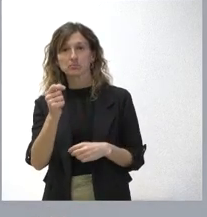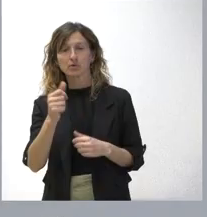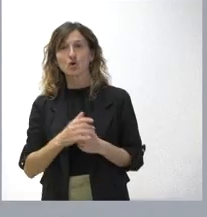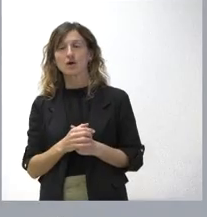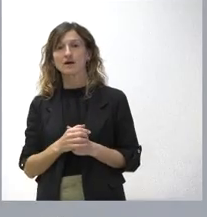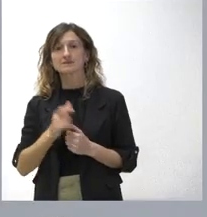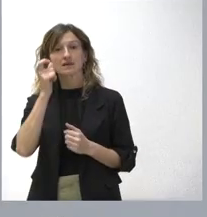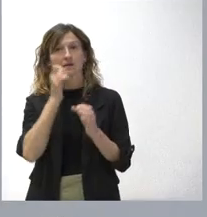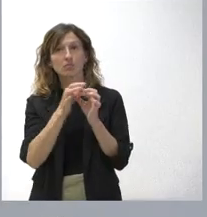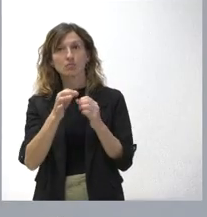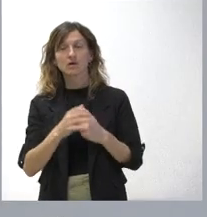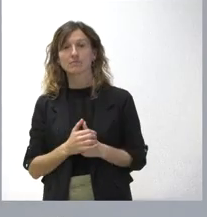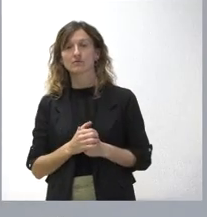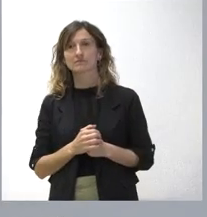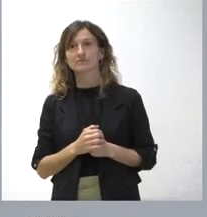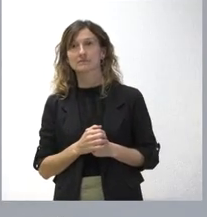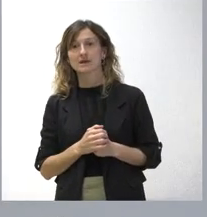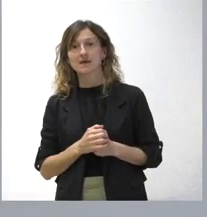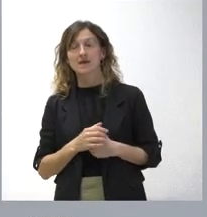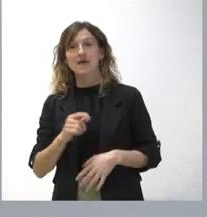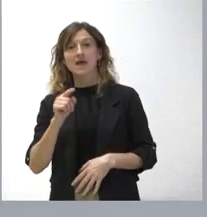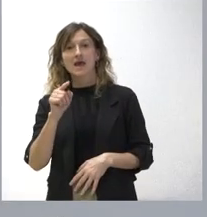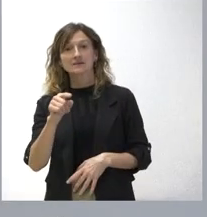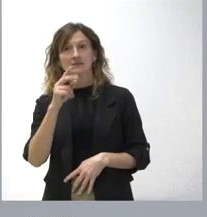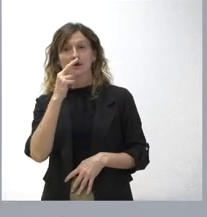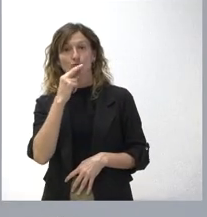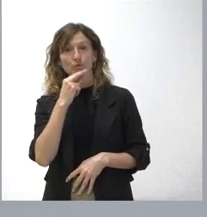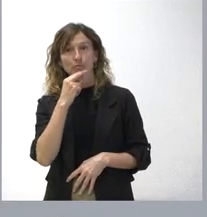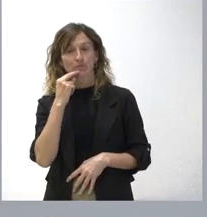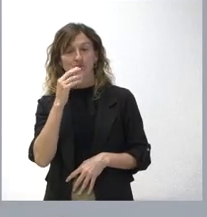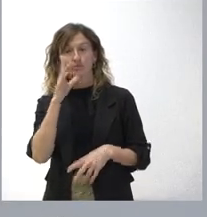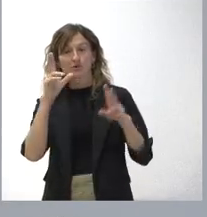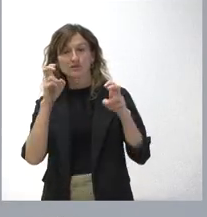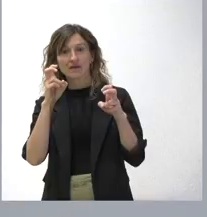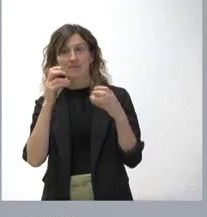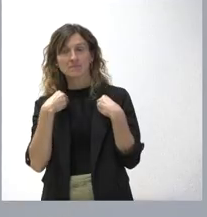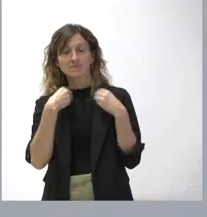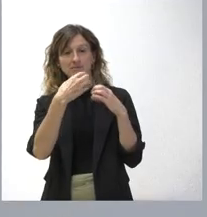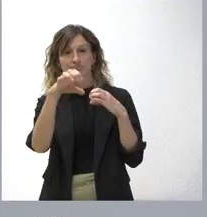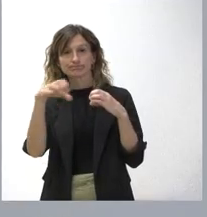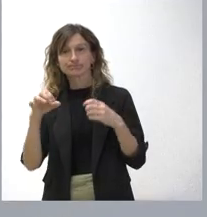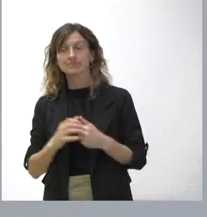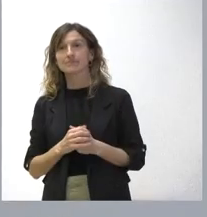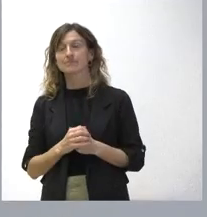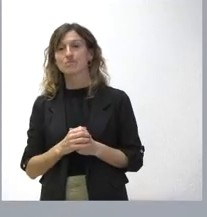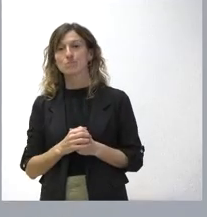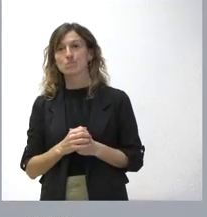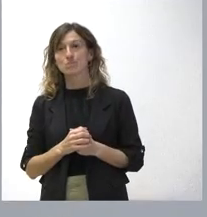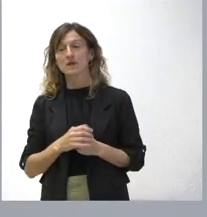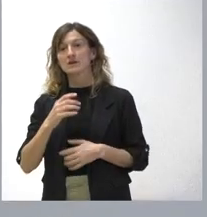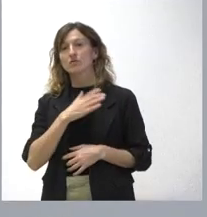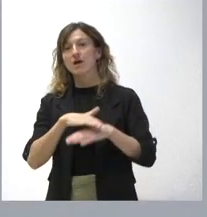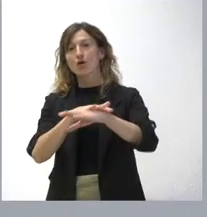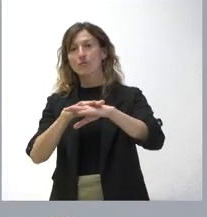el mundo rural. Es que este es el compromiso precisamente con los aspectos demográficos en el territorio. Es que escuchar al Gobierno